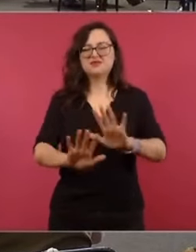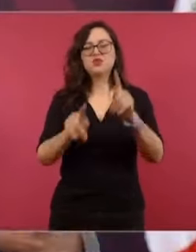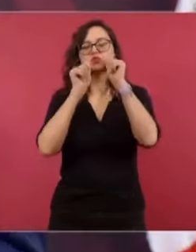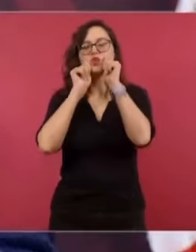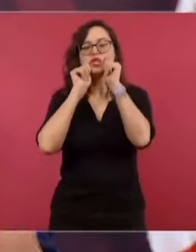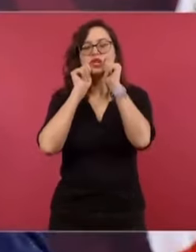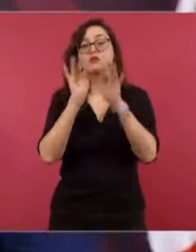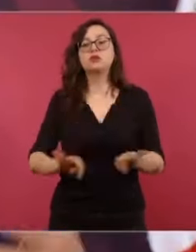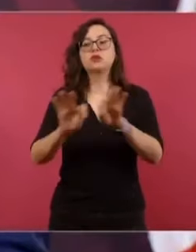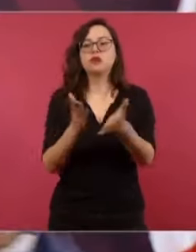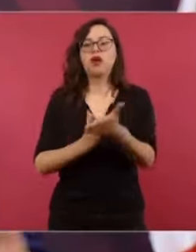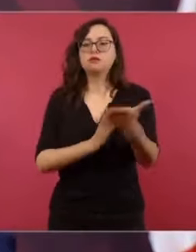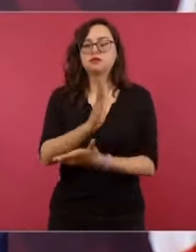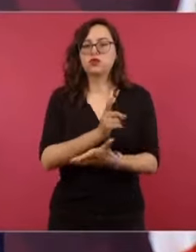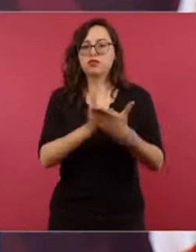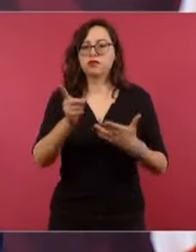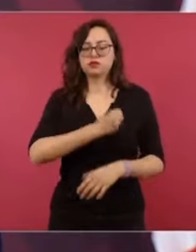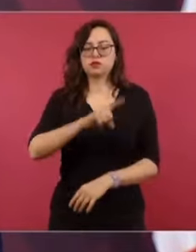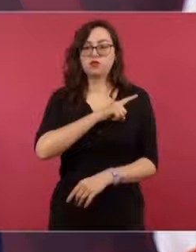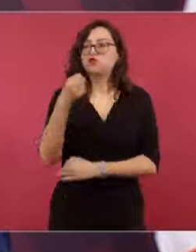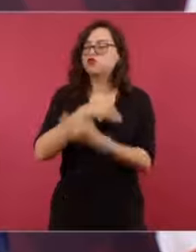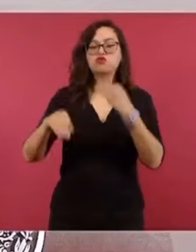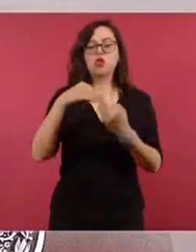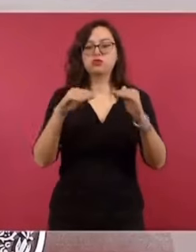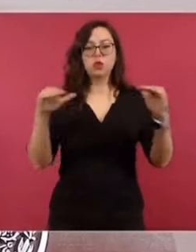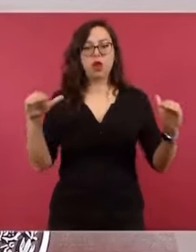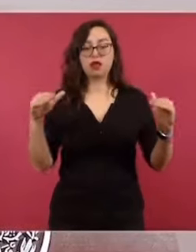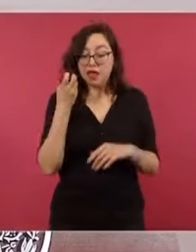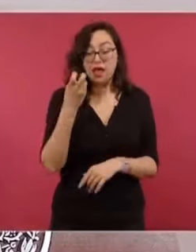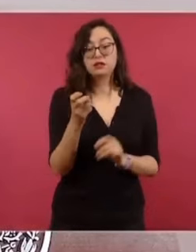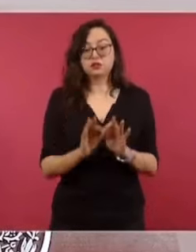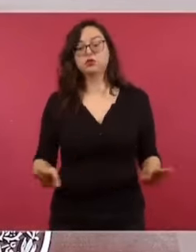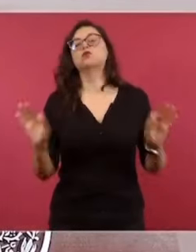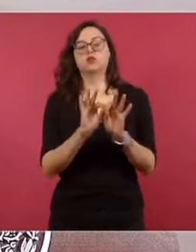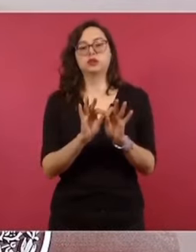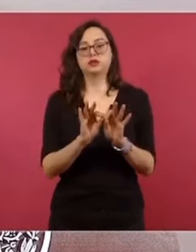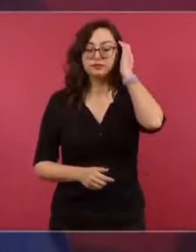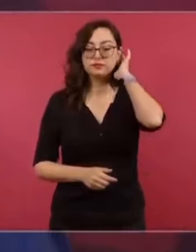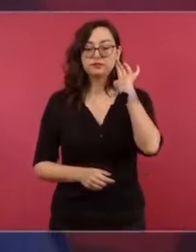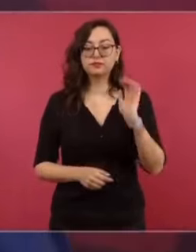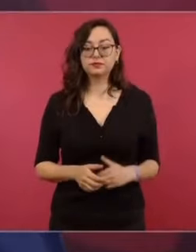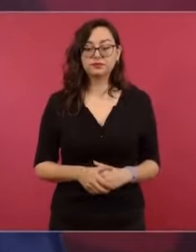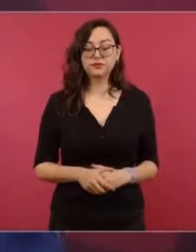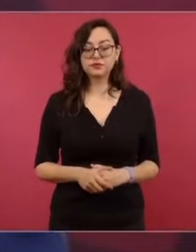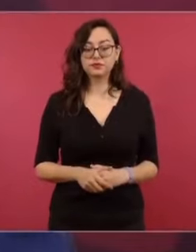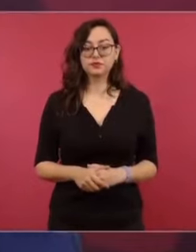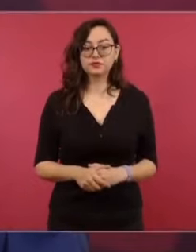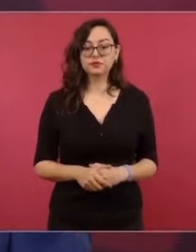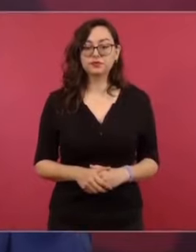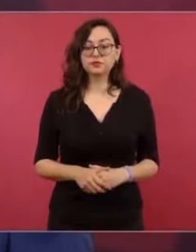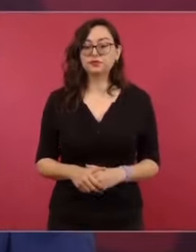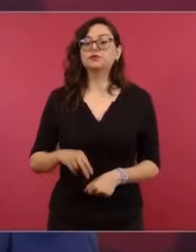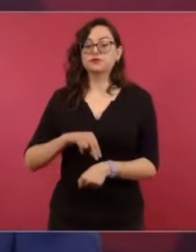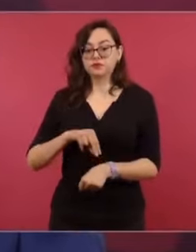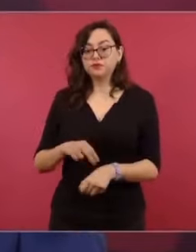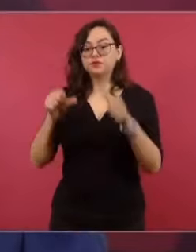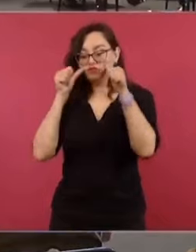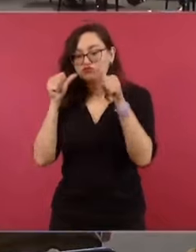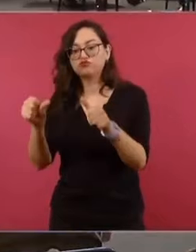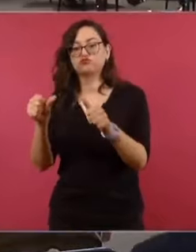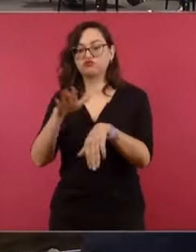que tengamos todos el derecho a la salud y que sea gratuito. Esto es atención médica